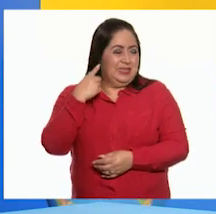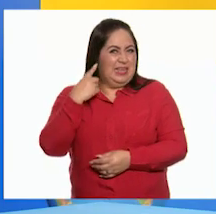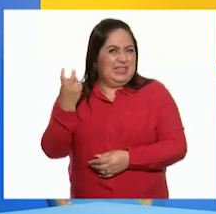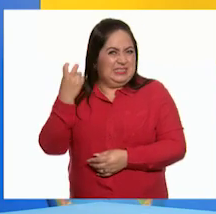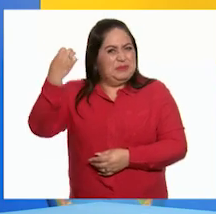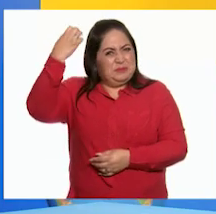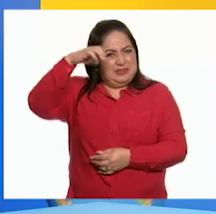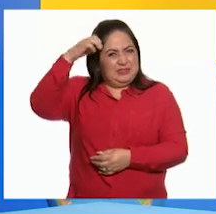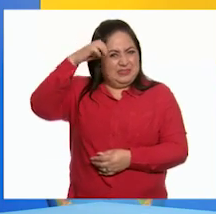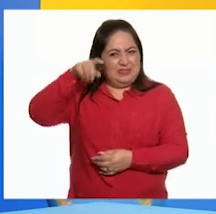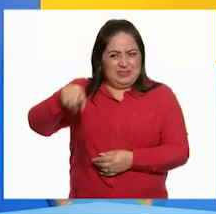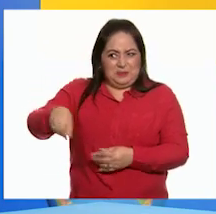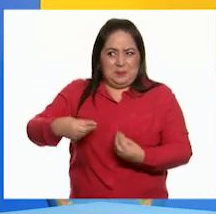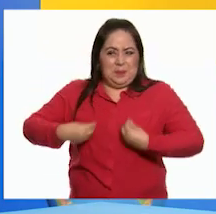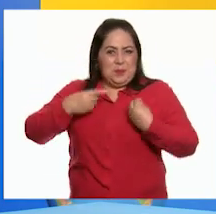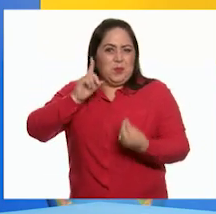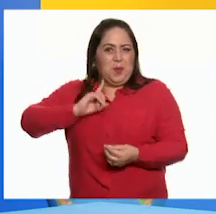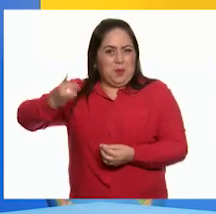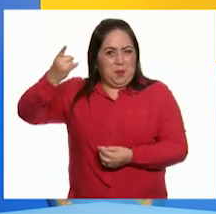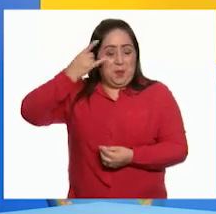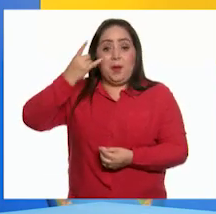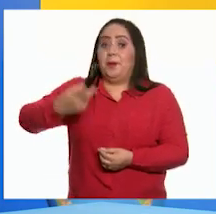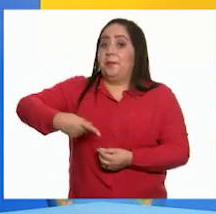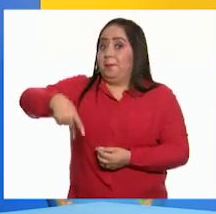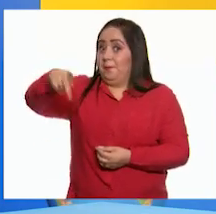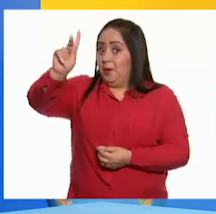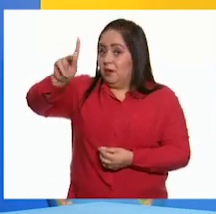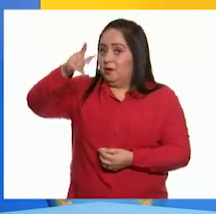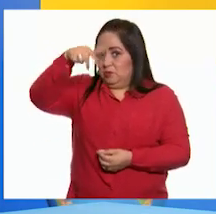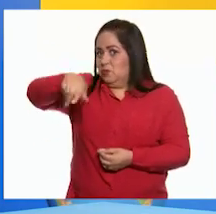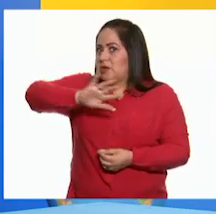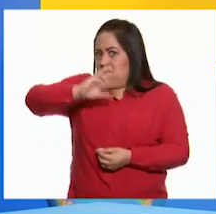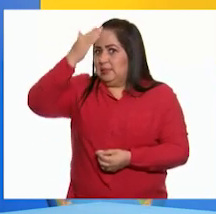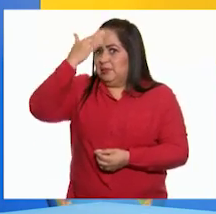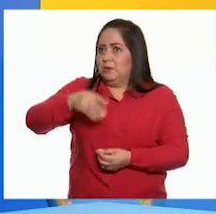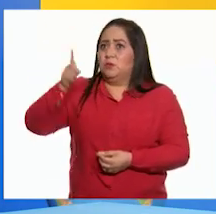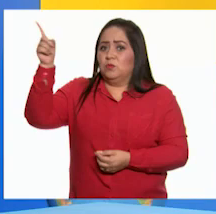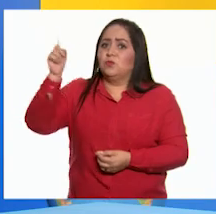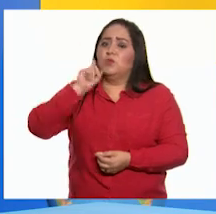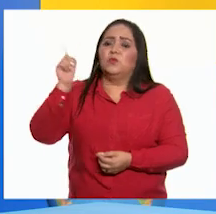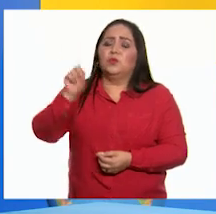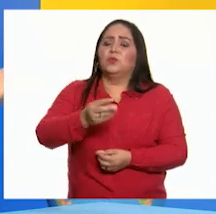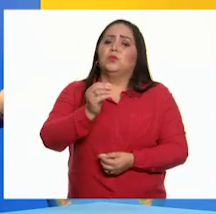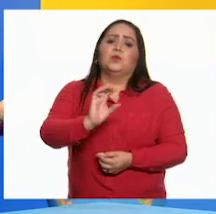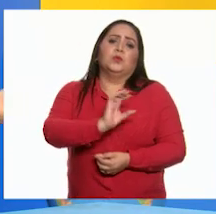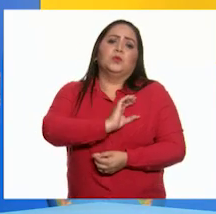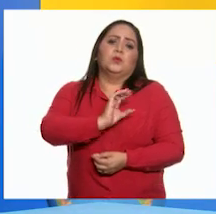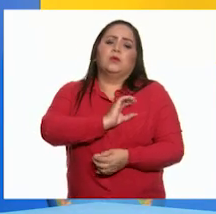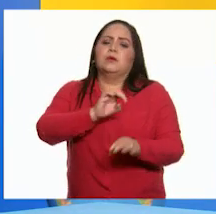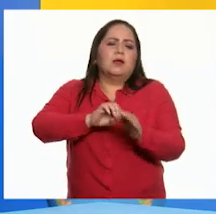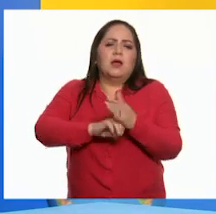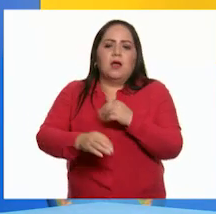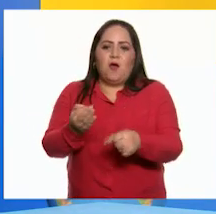experiencia que viviste con la pirata Pero en el fondo ya sabías que ella te tiene mucho afecto Como ahora te lo demuestra